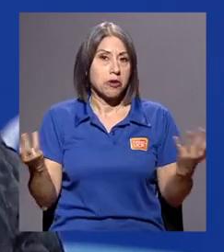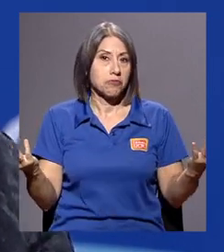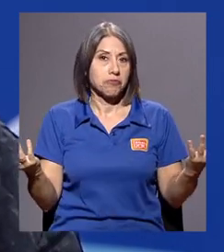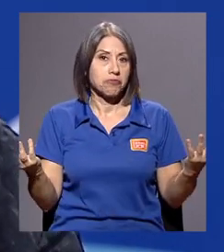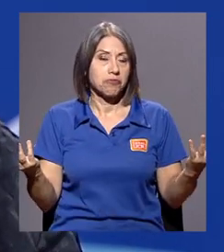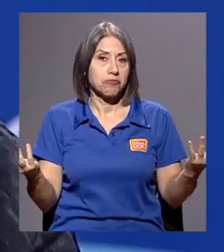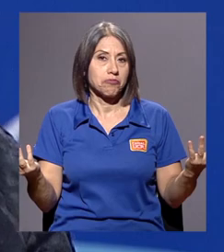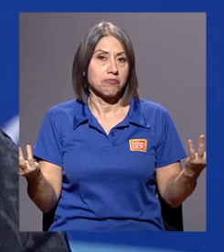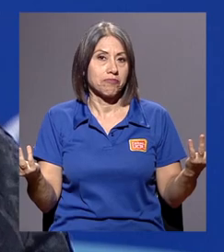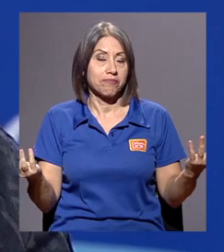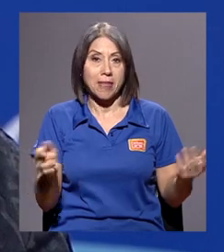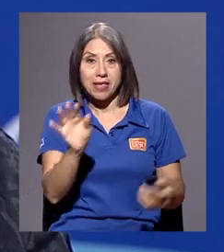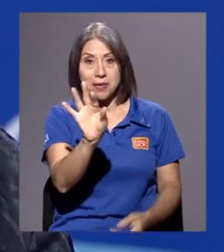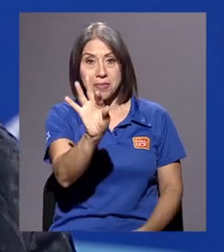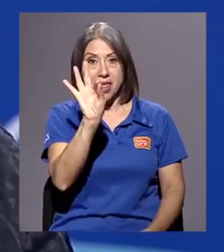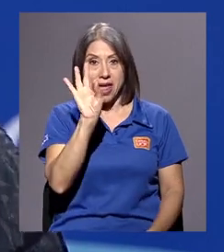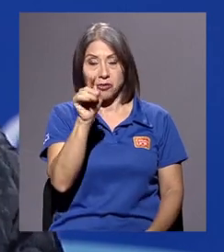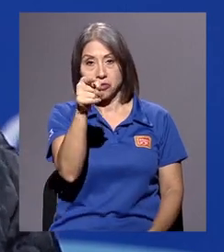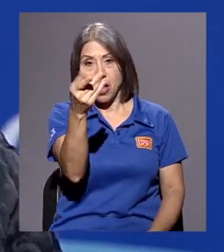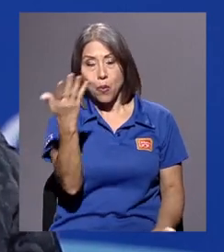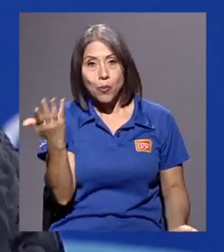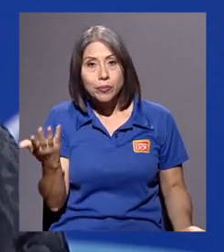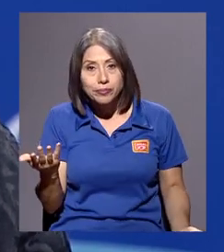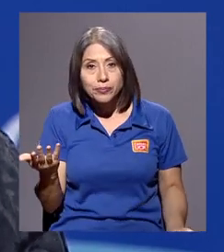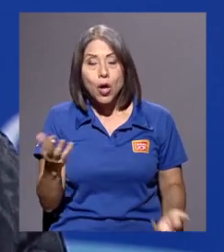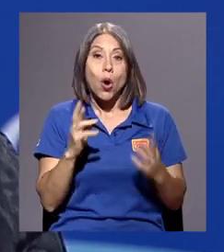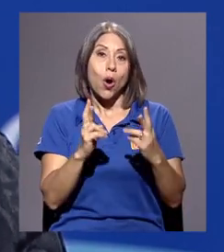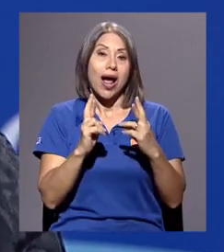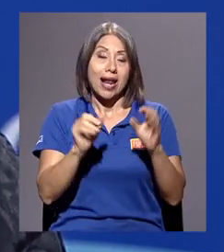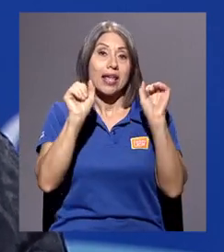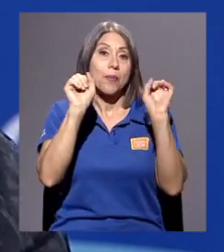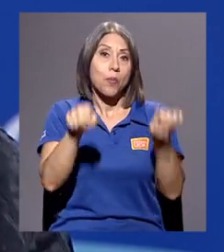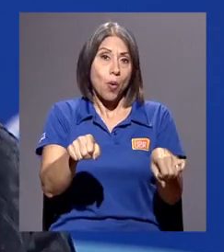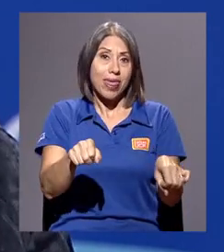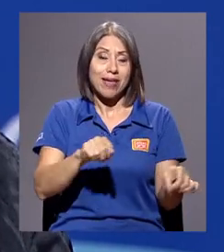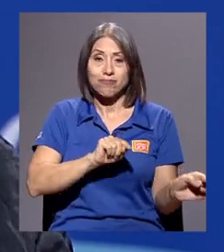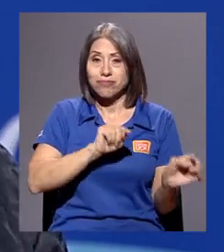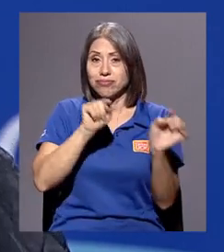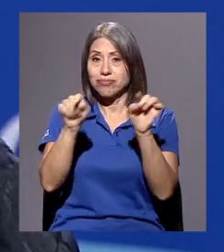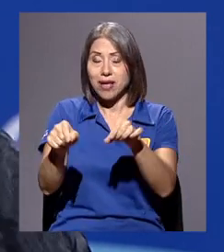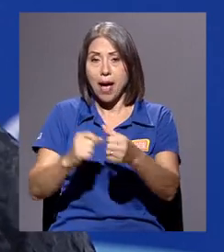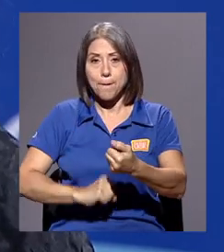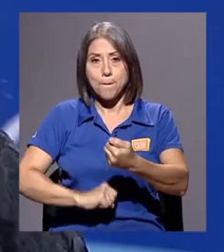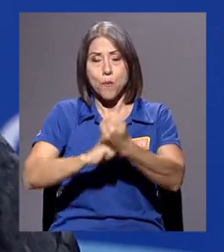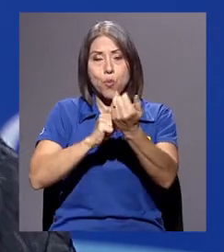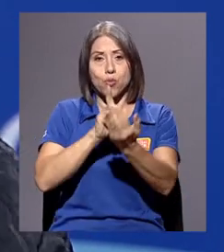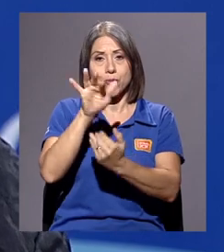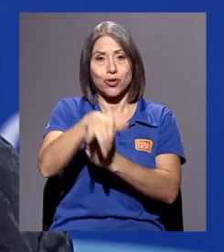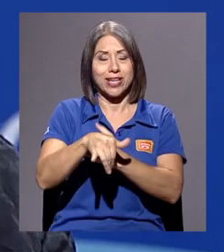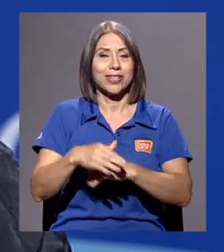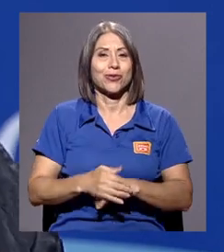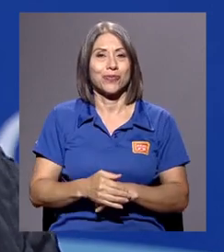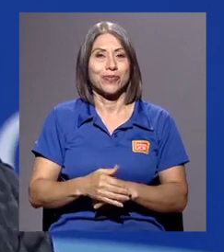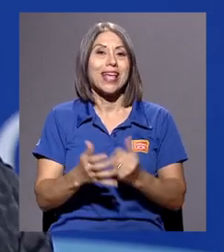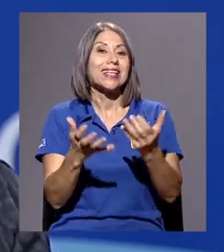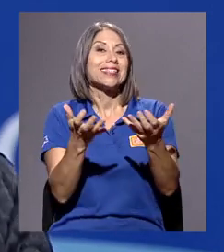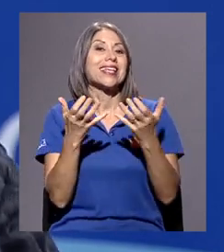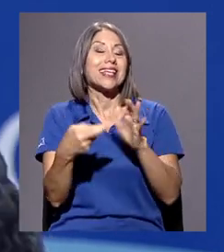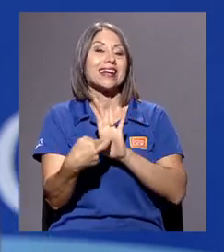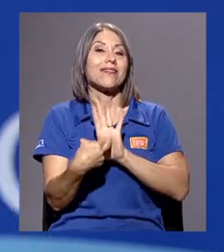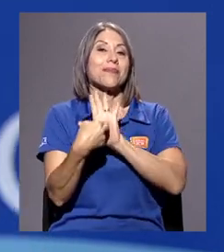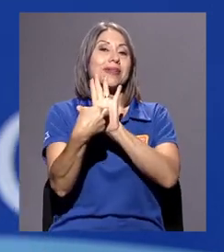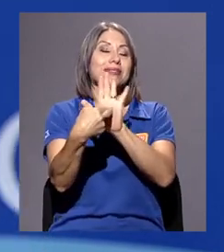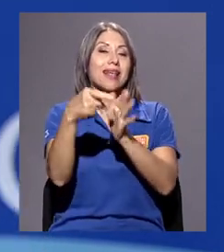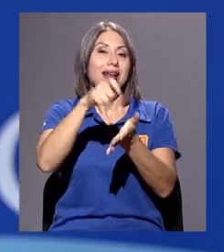Y, bueno, extenderles una invitación. Ojalá que puedan venir a apoyar este proyecto, porque, bueno, la idea también es ir a